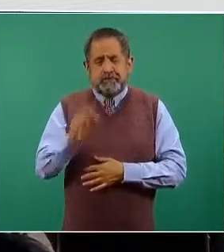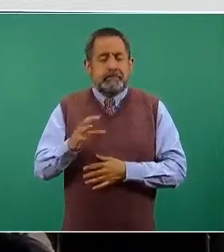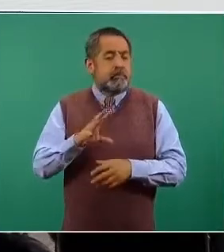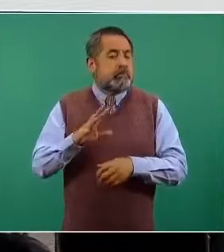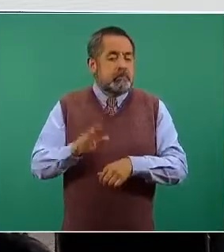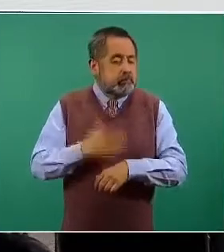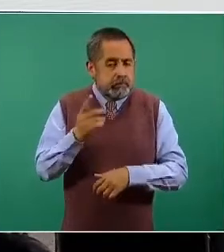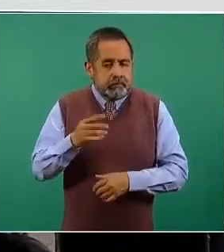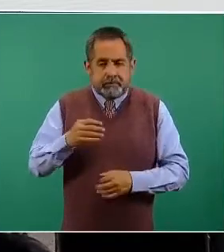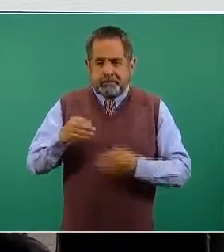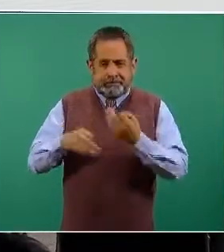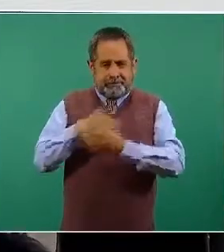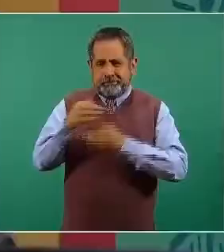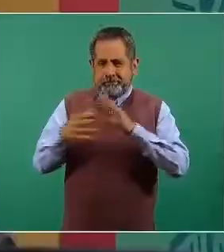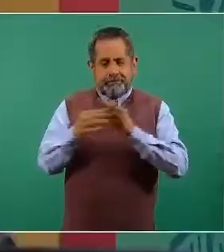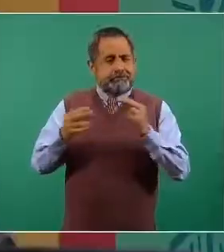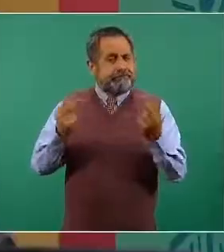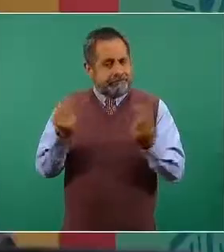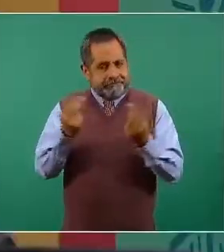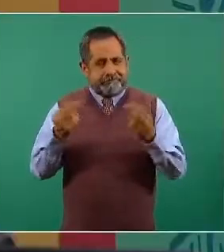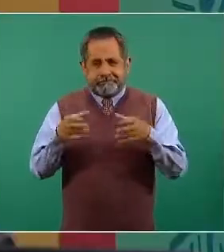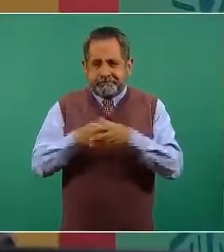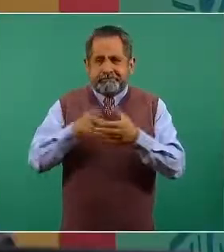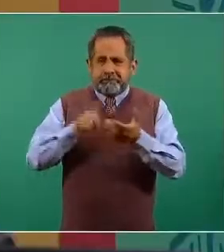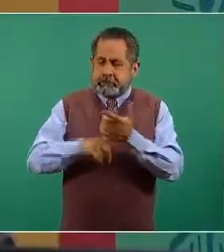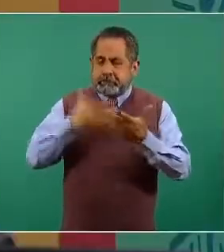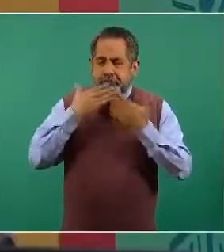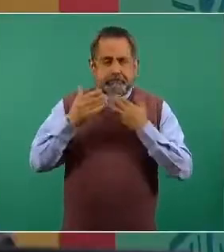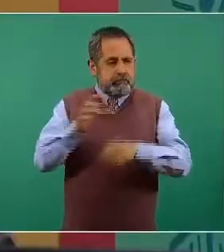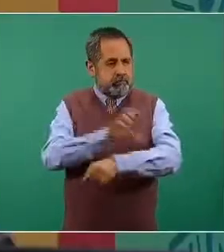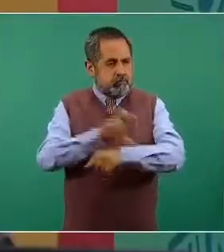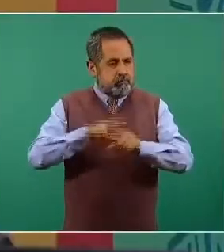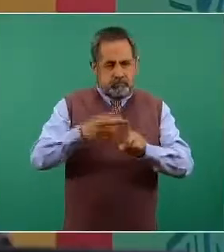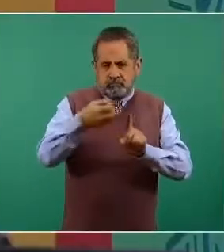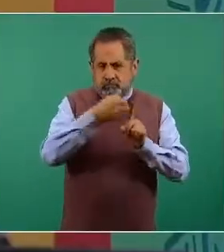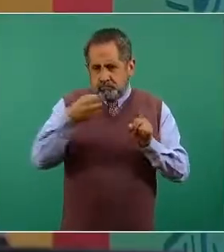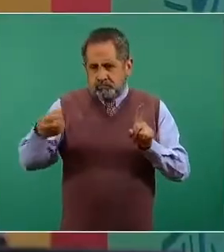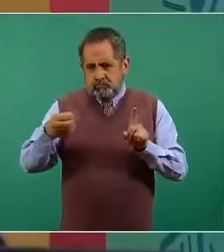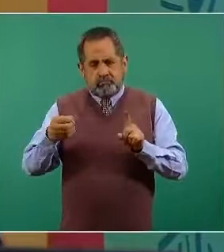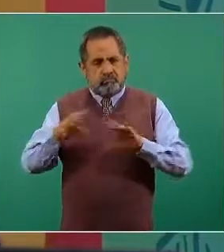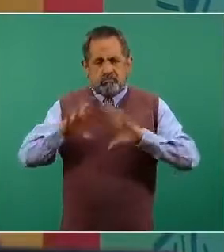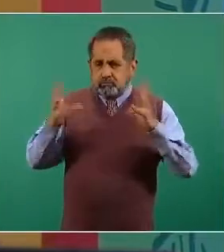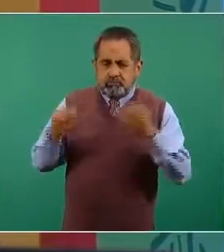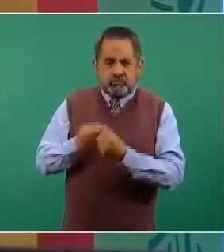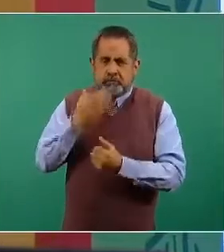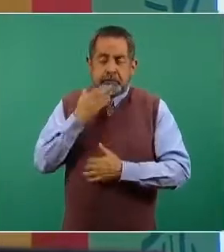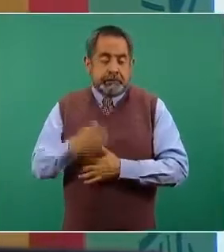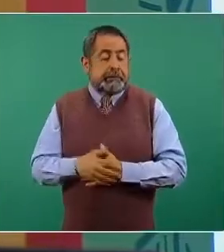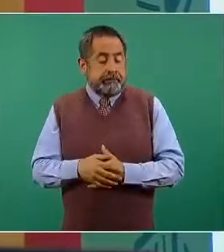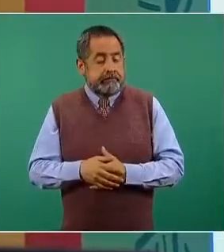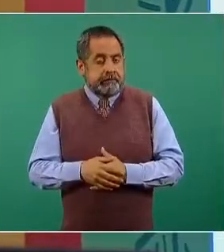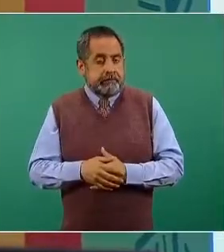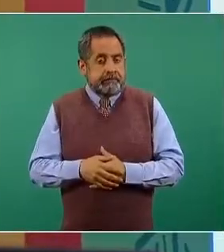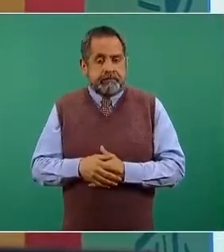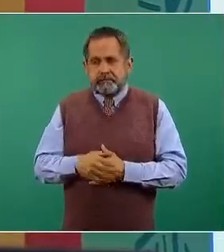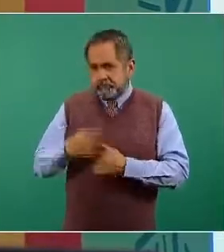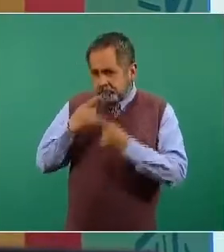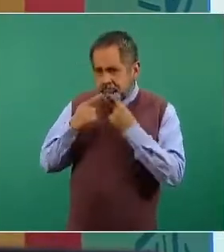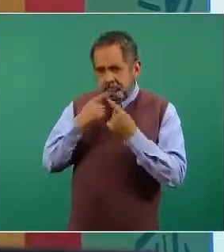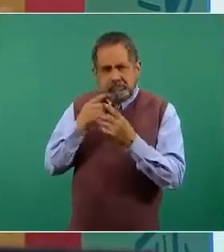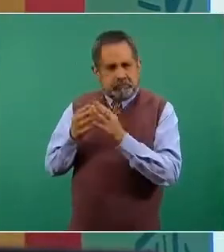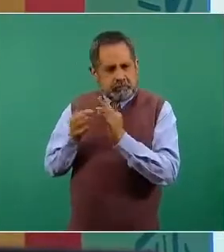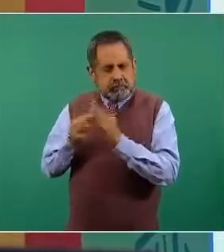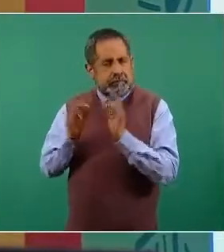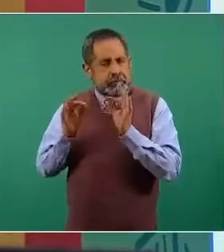el operativo necesita tener una muy buena coordinación, una muy buena organización. Hay etapas bien definidas